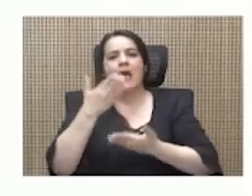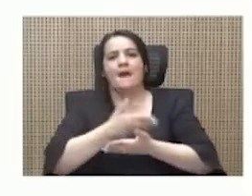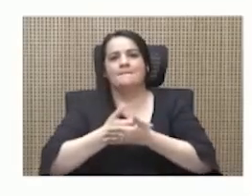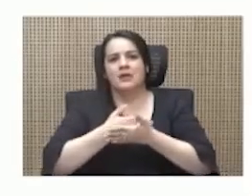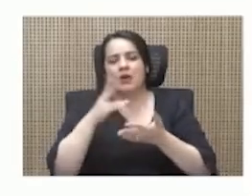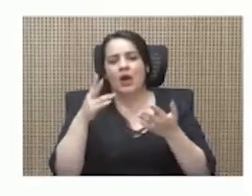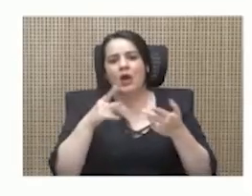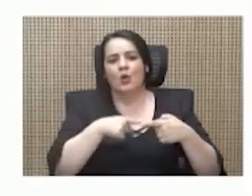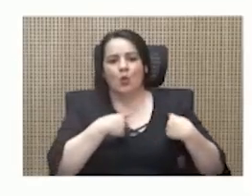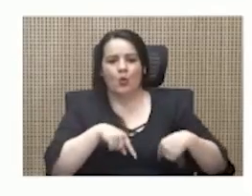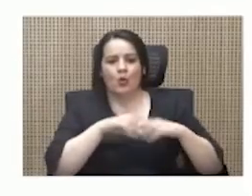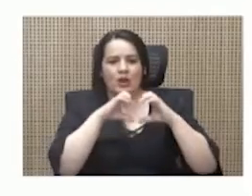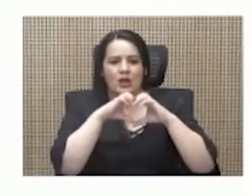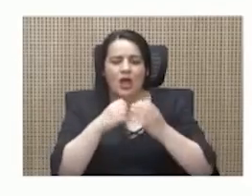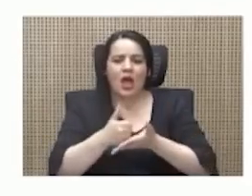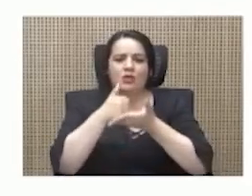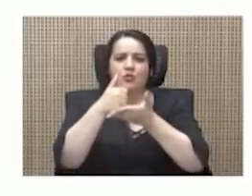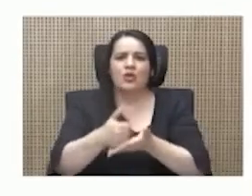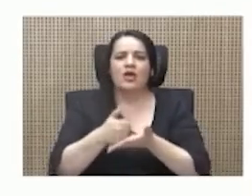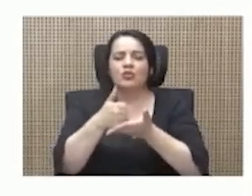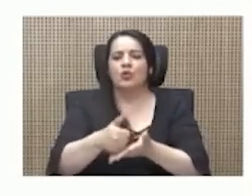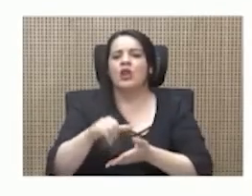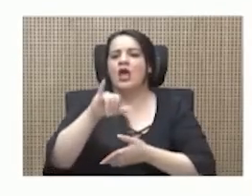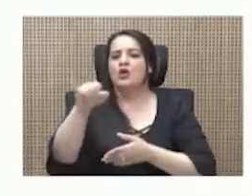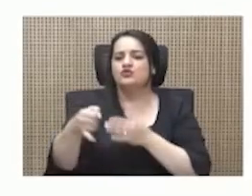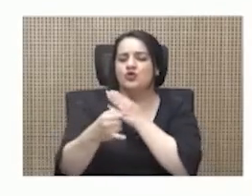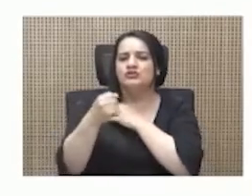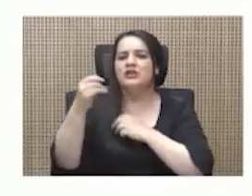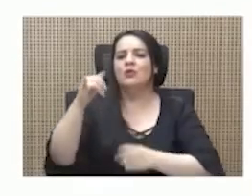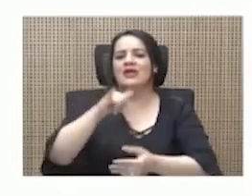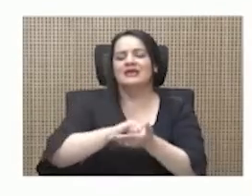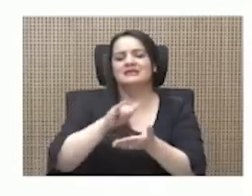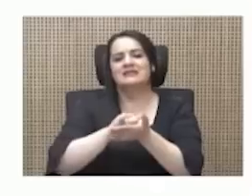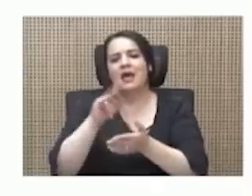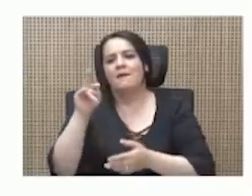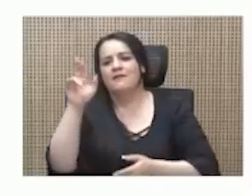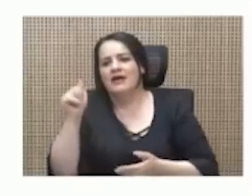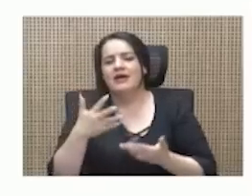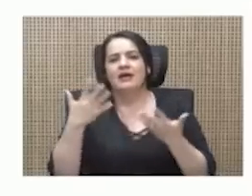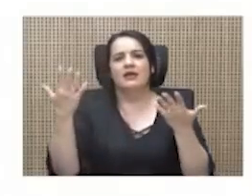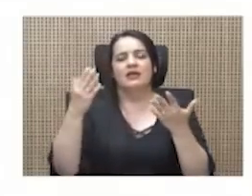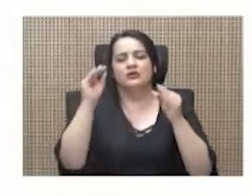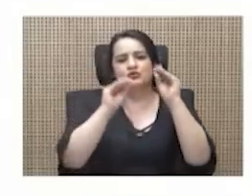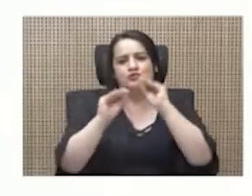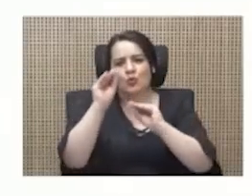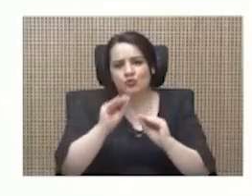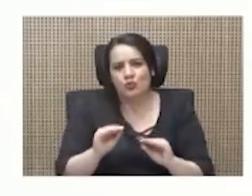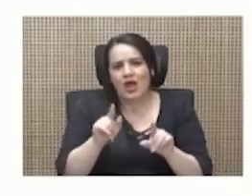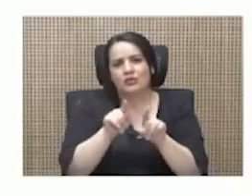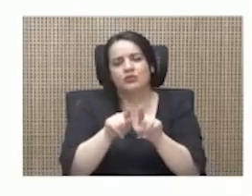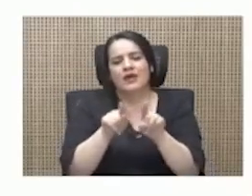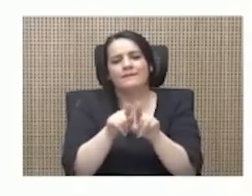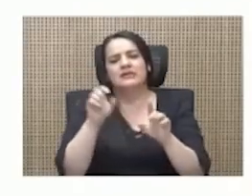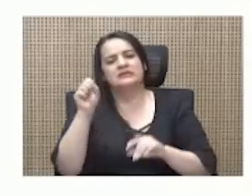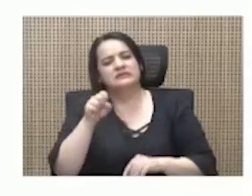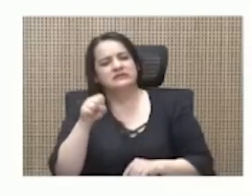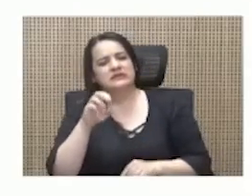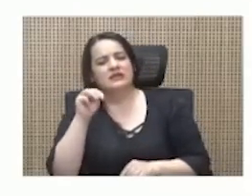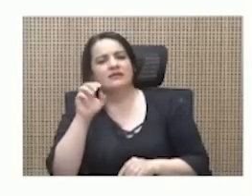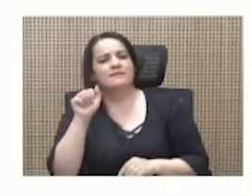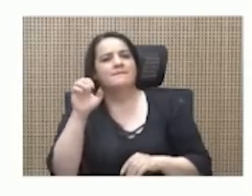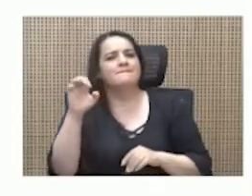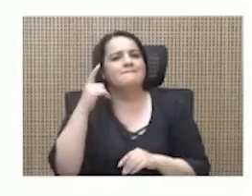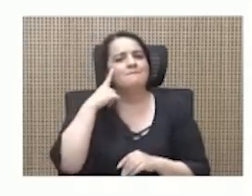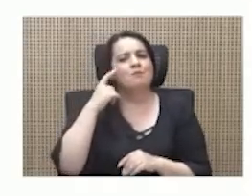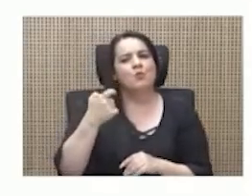en esa vara y madre, estructurando también, madre. Sí, madre, por eso es que yo me he mantenido